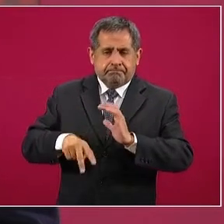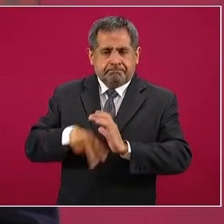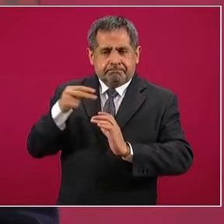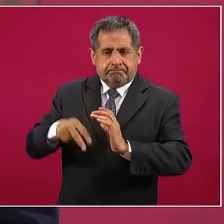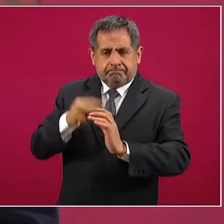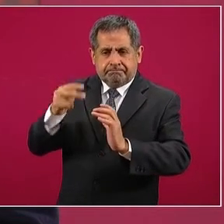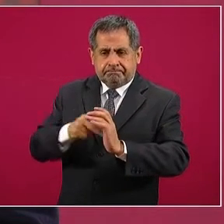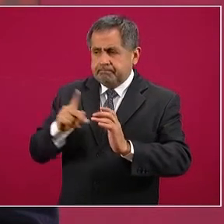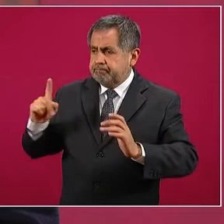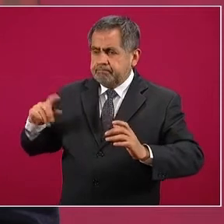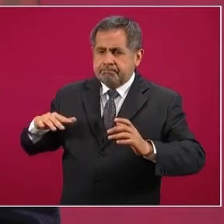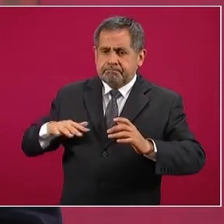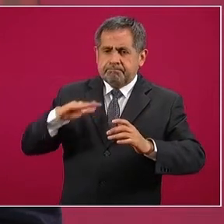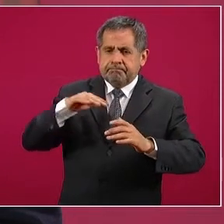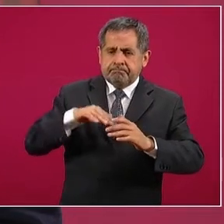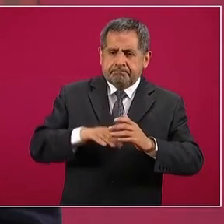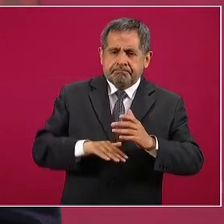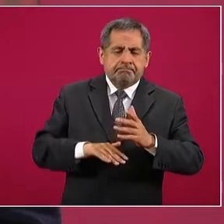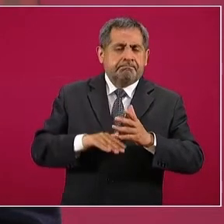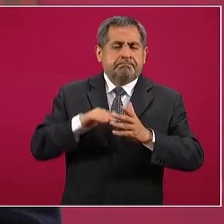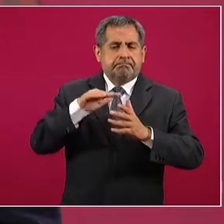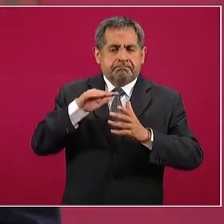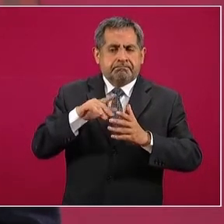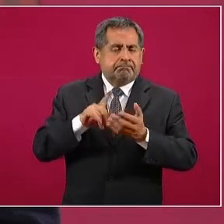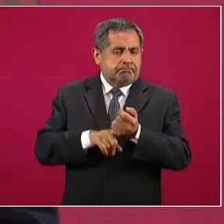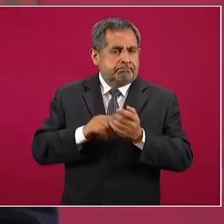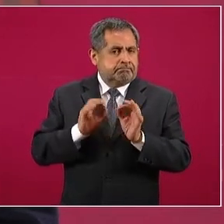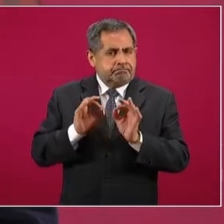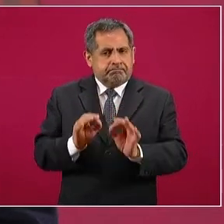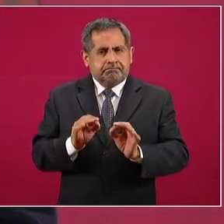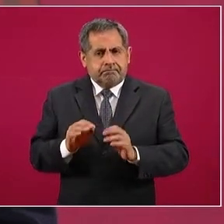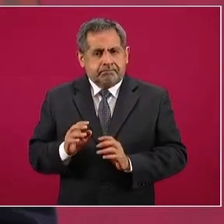en temporadas de lluvia.